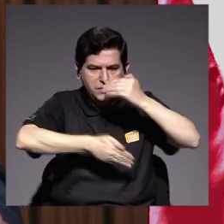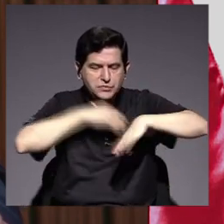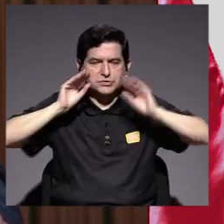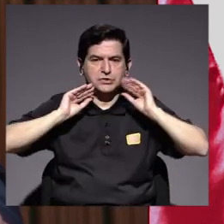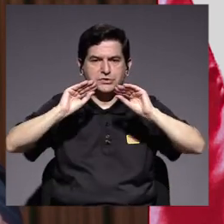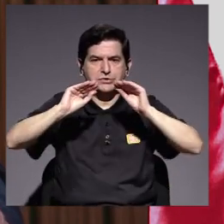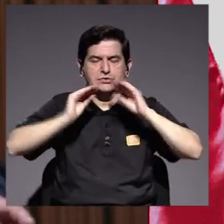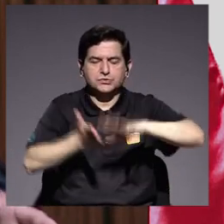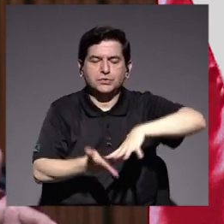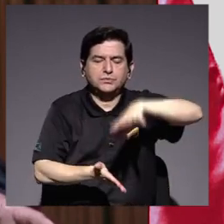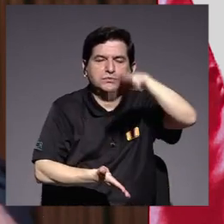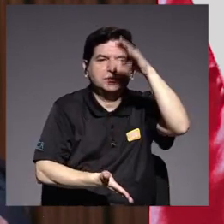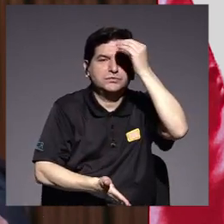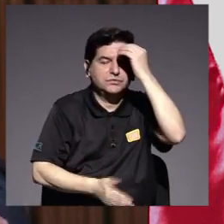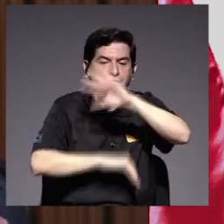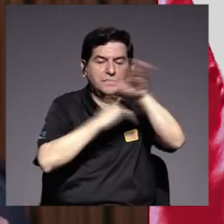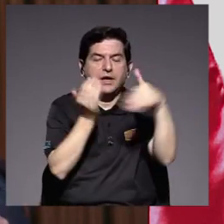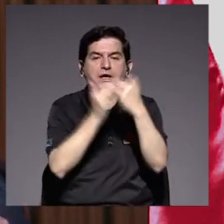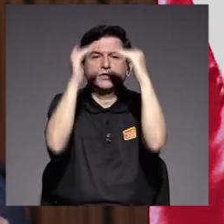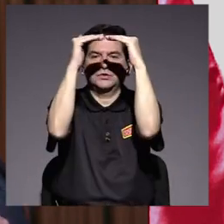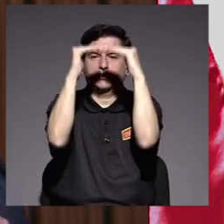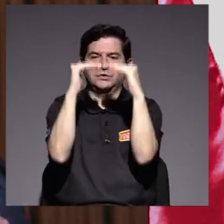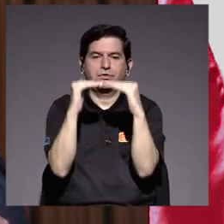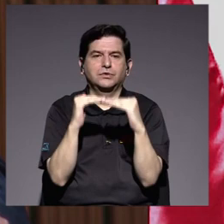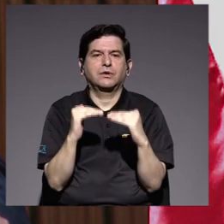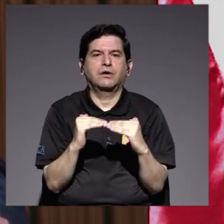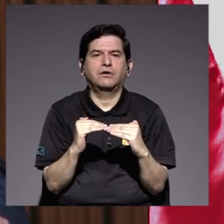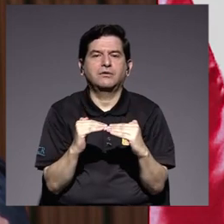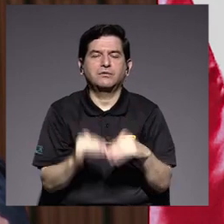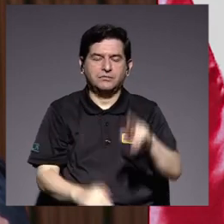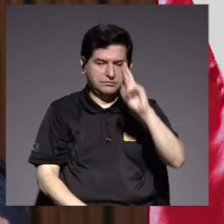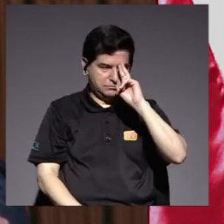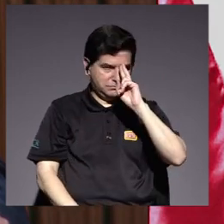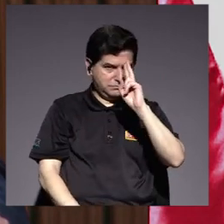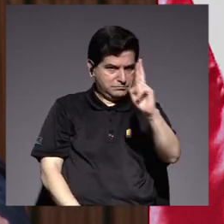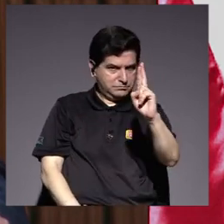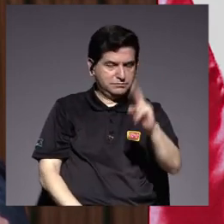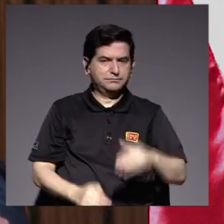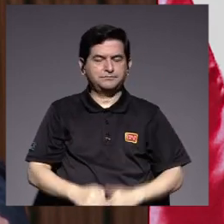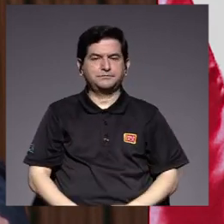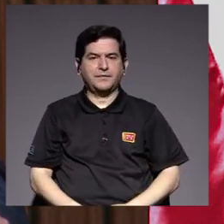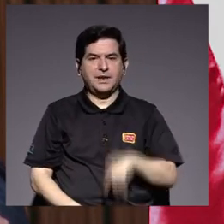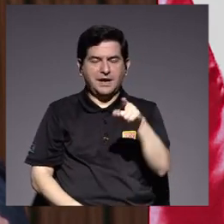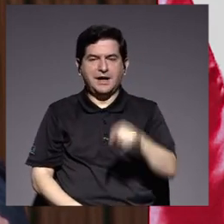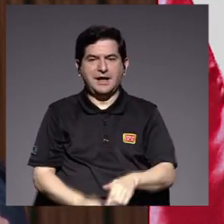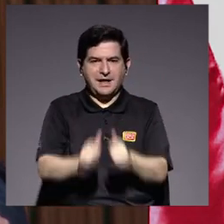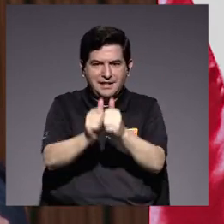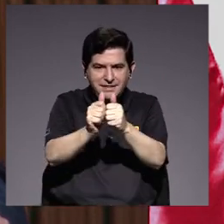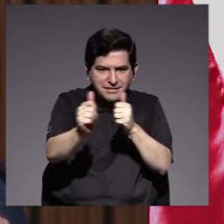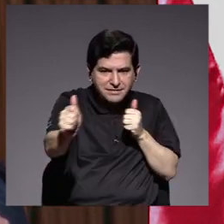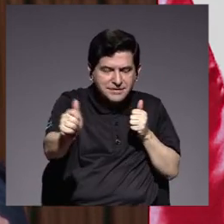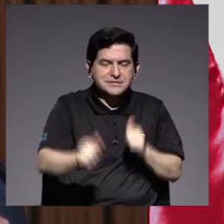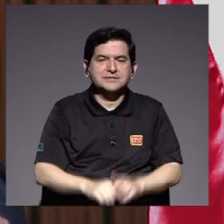de enseñanza-aprendizaje a todo nivel, respetando siempre el distanciamiento social necesario.